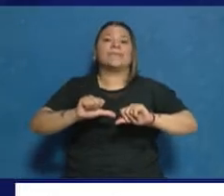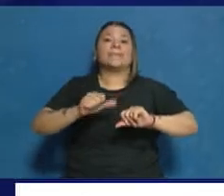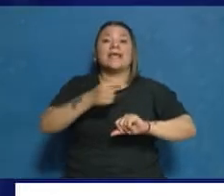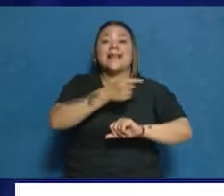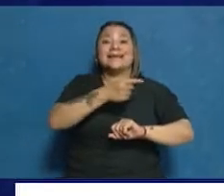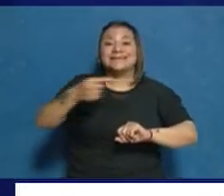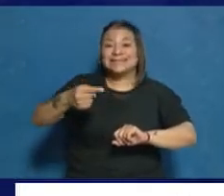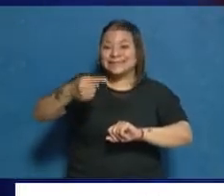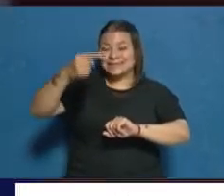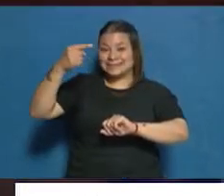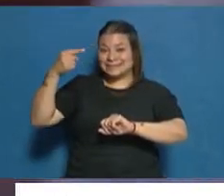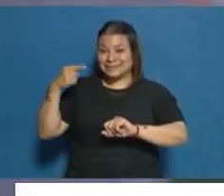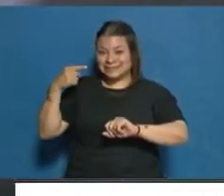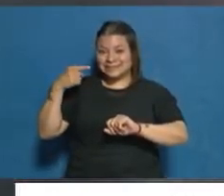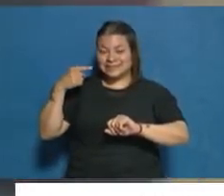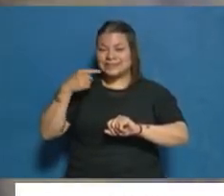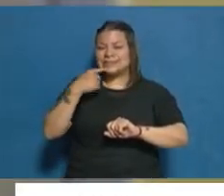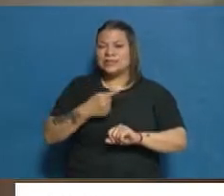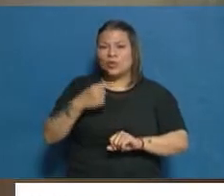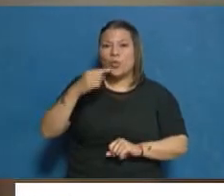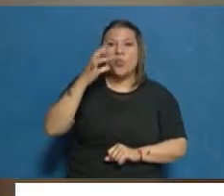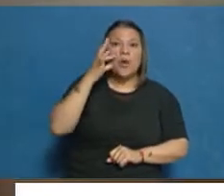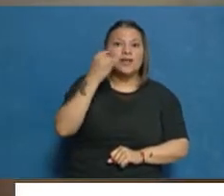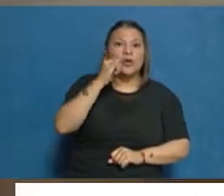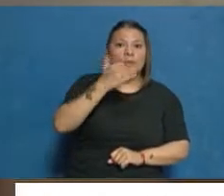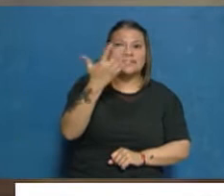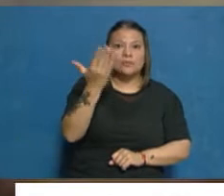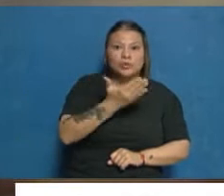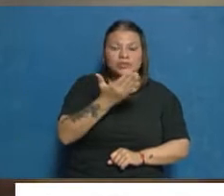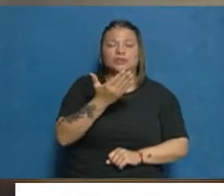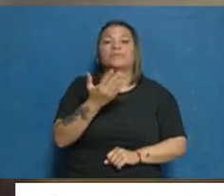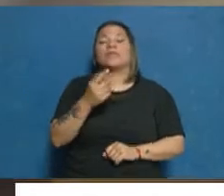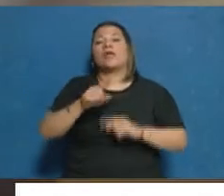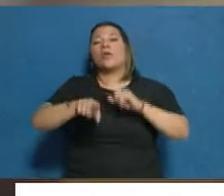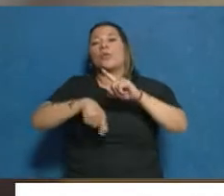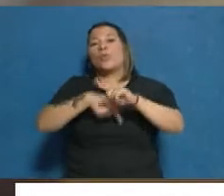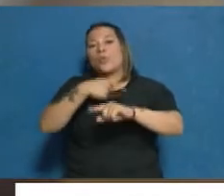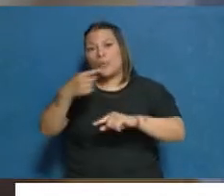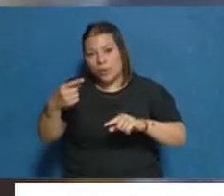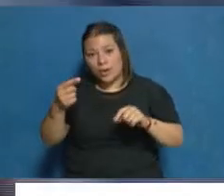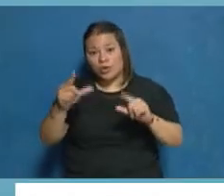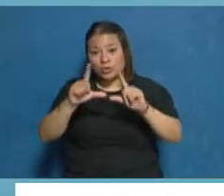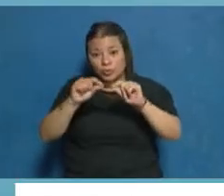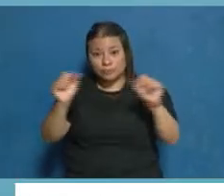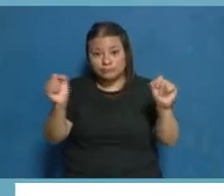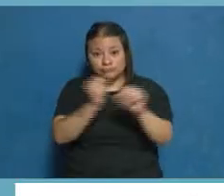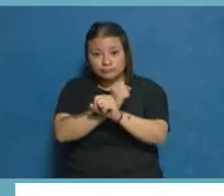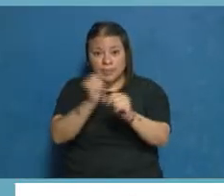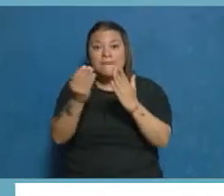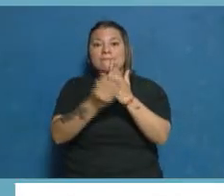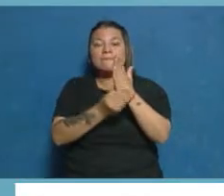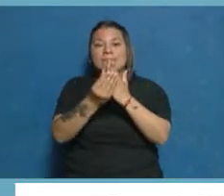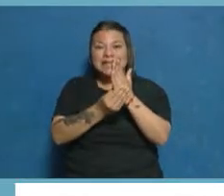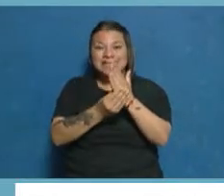la semana pasada, se posicionó en 41,5%. Luego de confirmar estas cifras, la titular de la